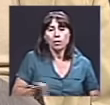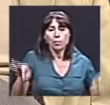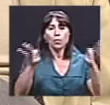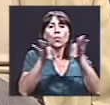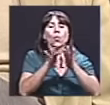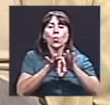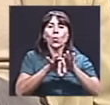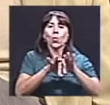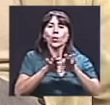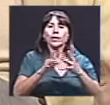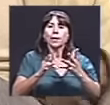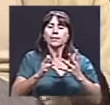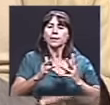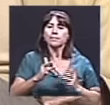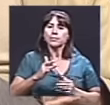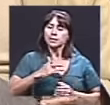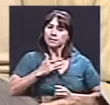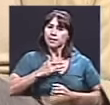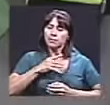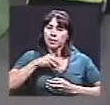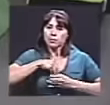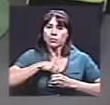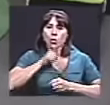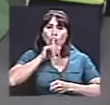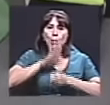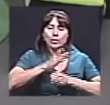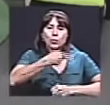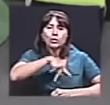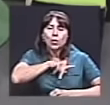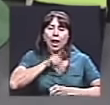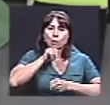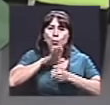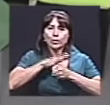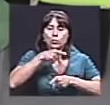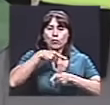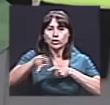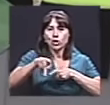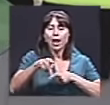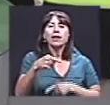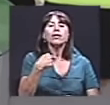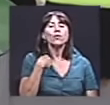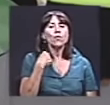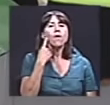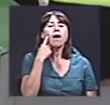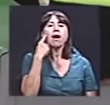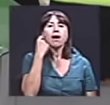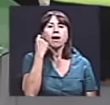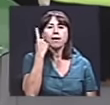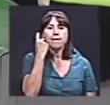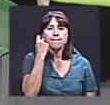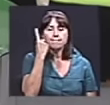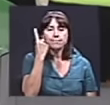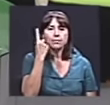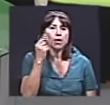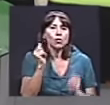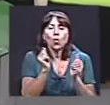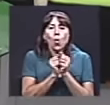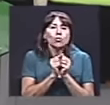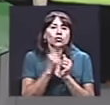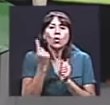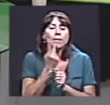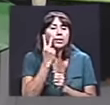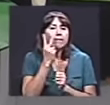de compromiso personal, de compromiso profesional, y uno empieza a entender, a veces con un solo gesto,